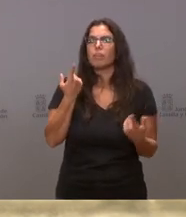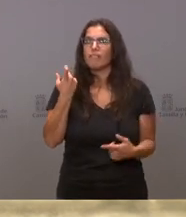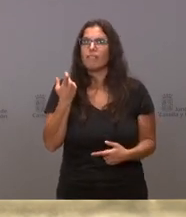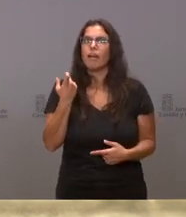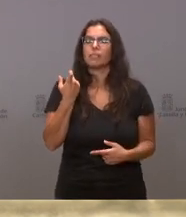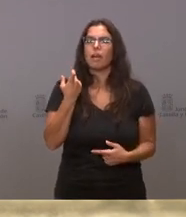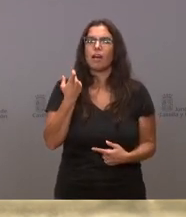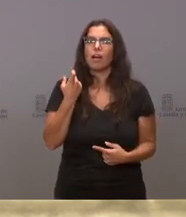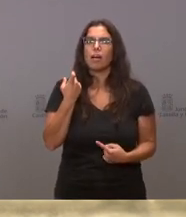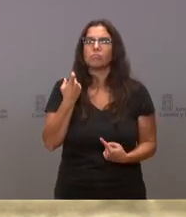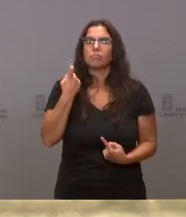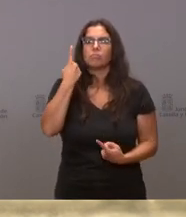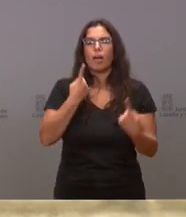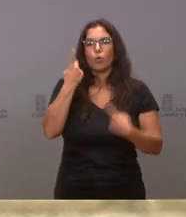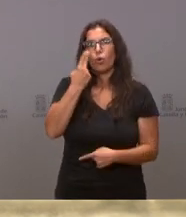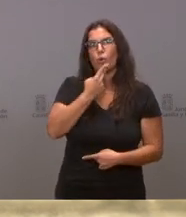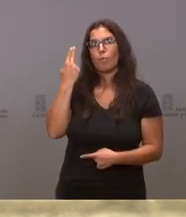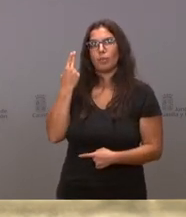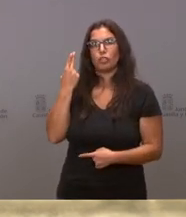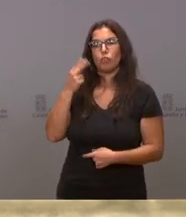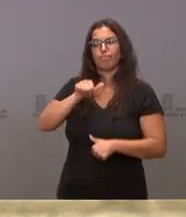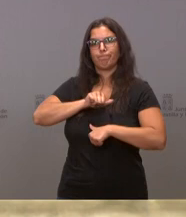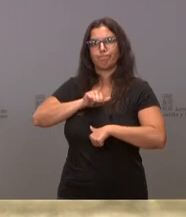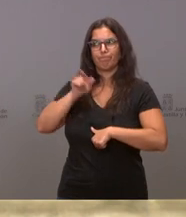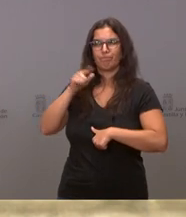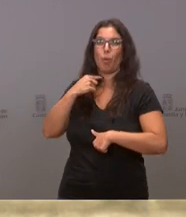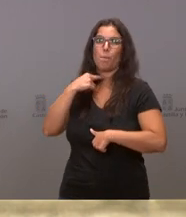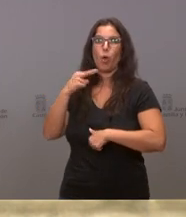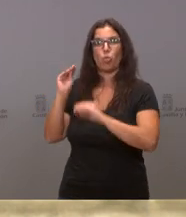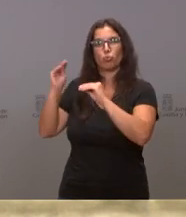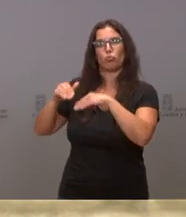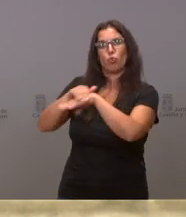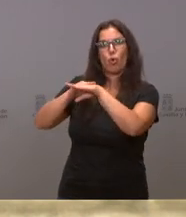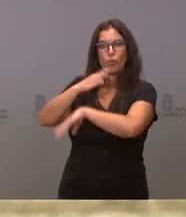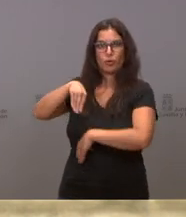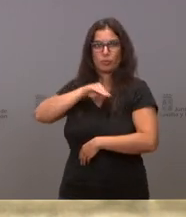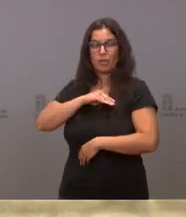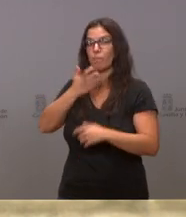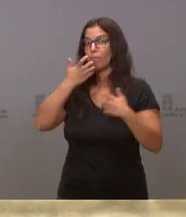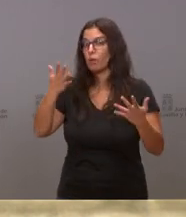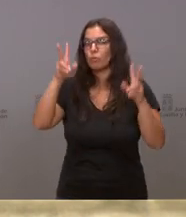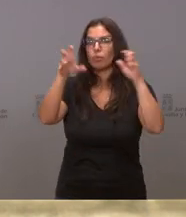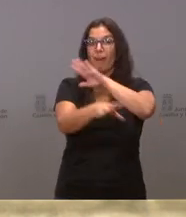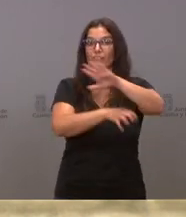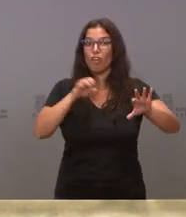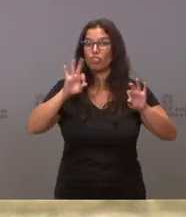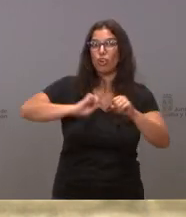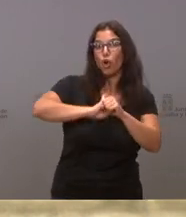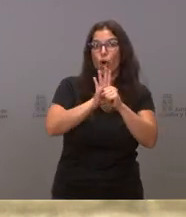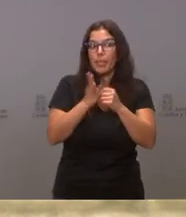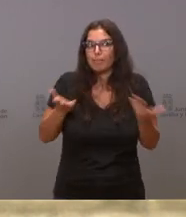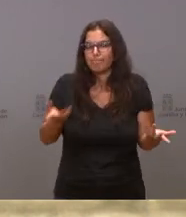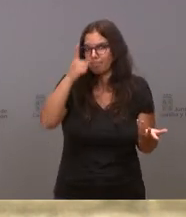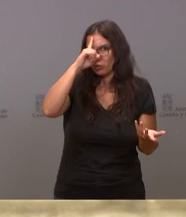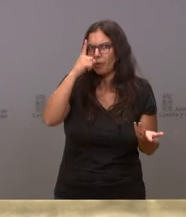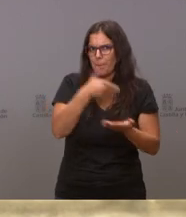por parte del Gobierno de España. Por un lado, sabemos nada del fondo COVID. Son muchos